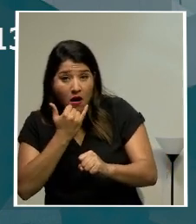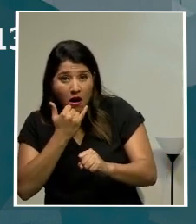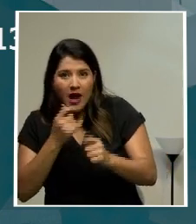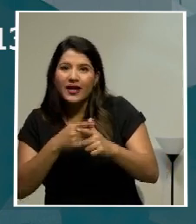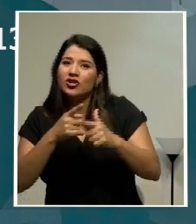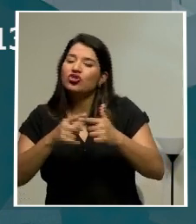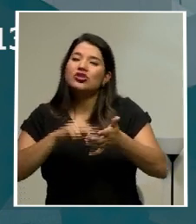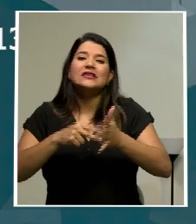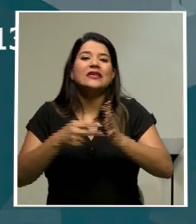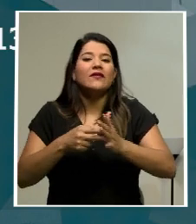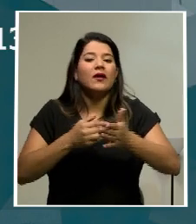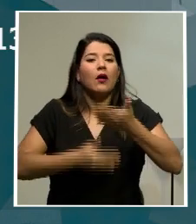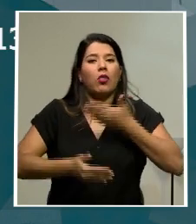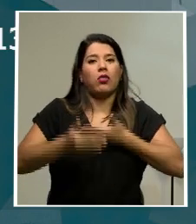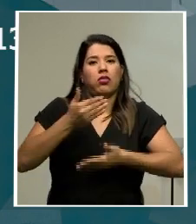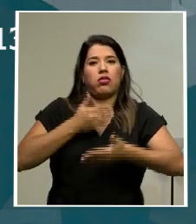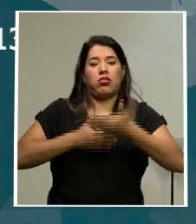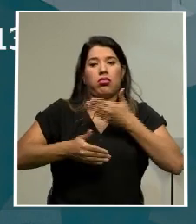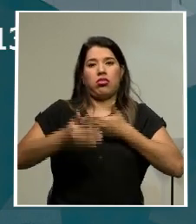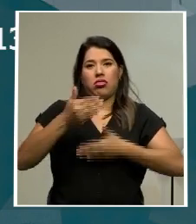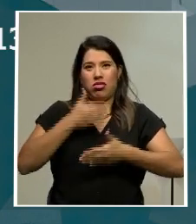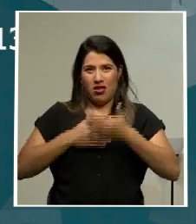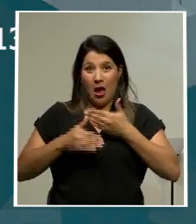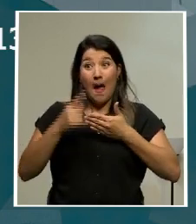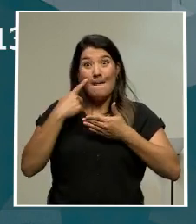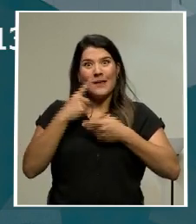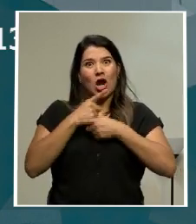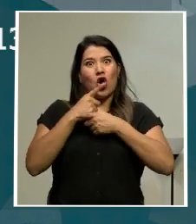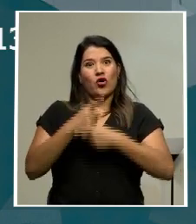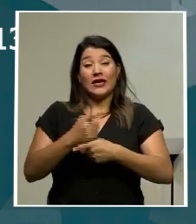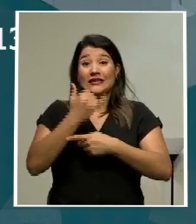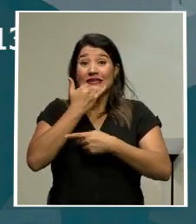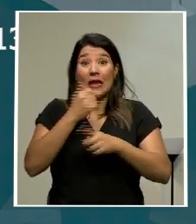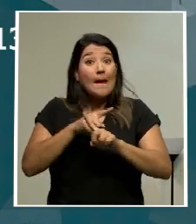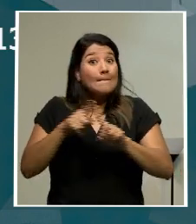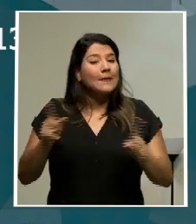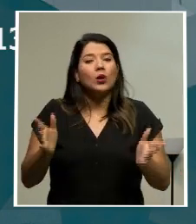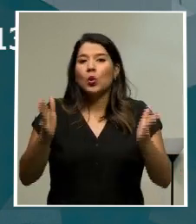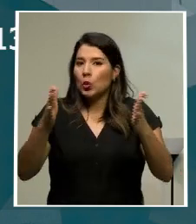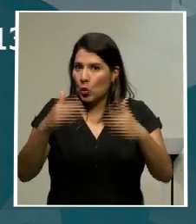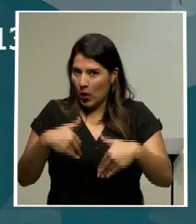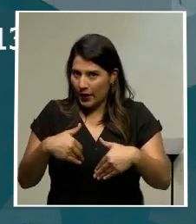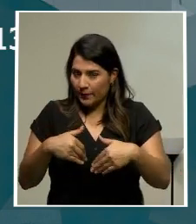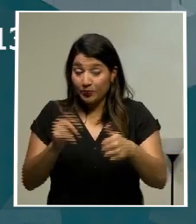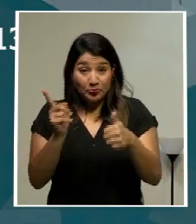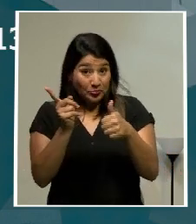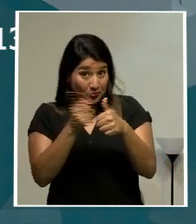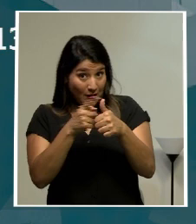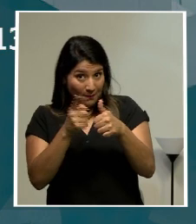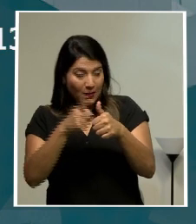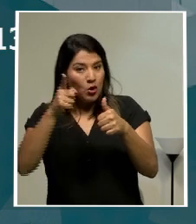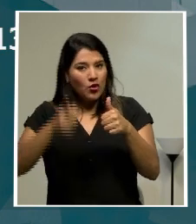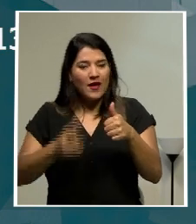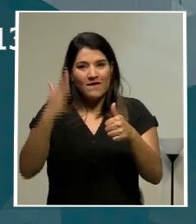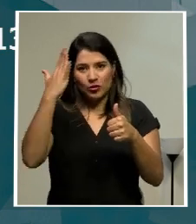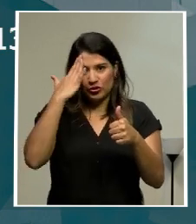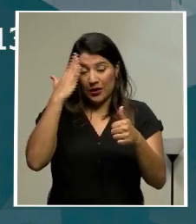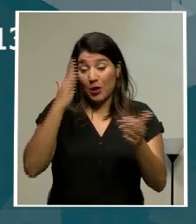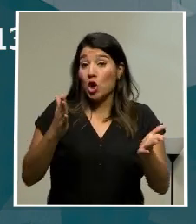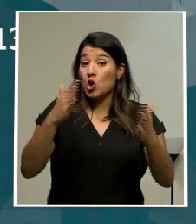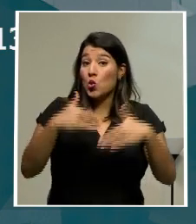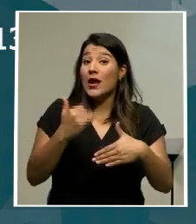incurrió en estos errores. Así que bueno, esto es lo primero que vamos a tener en cuenta, que no hay